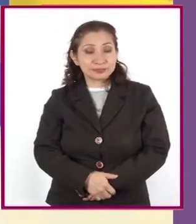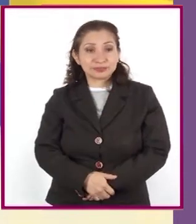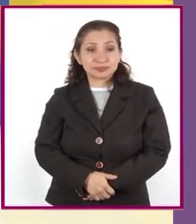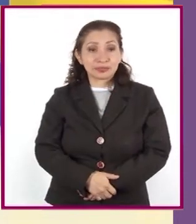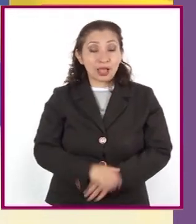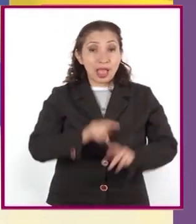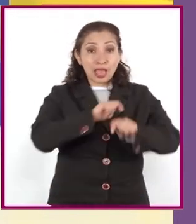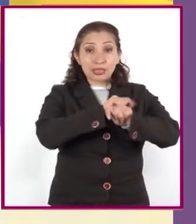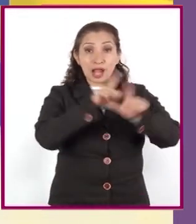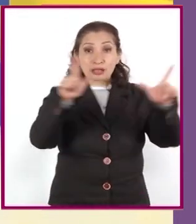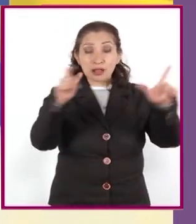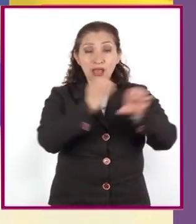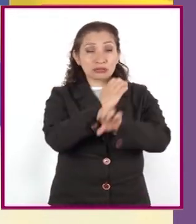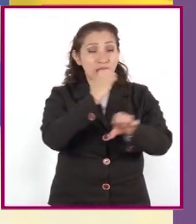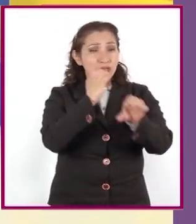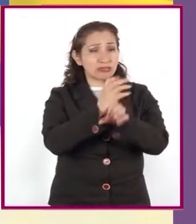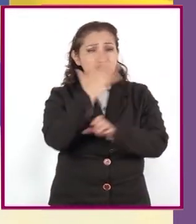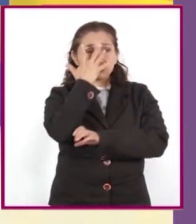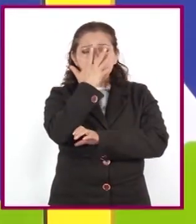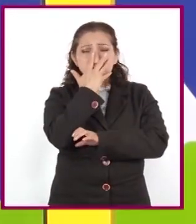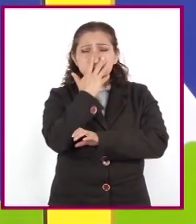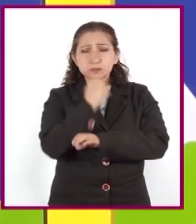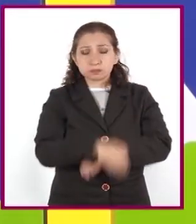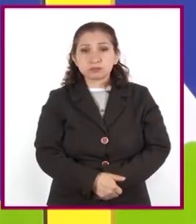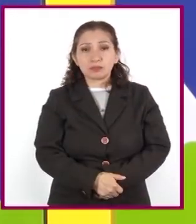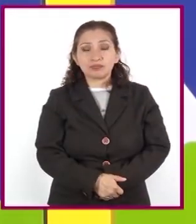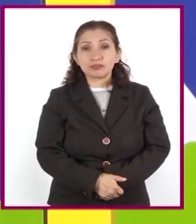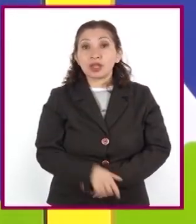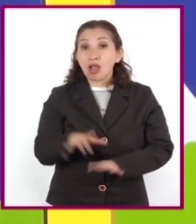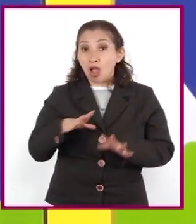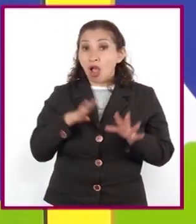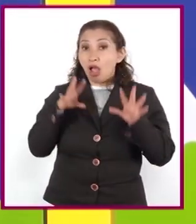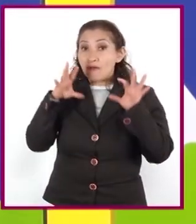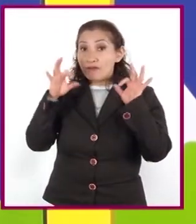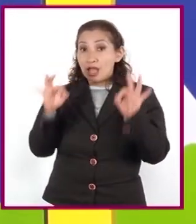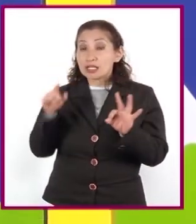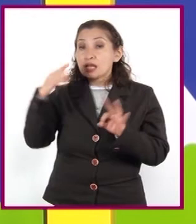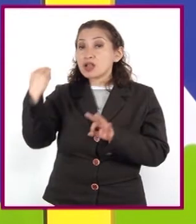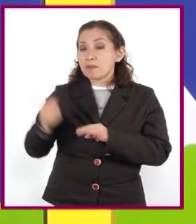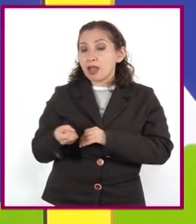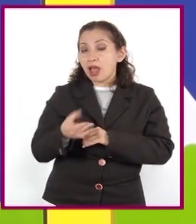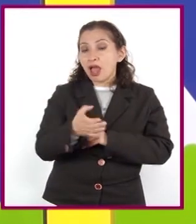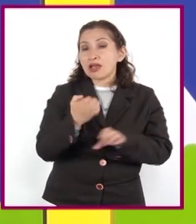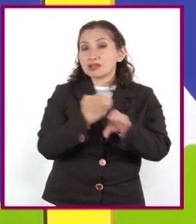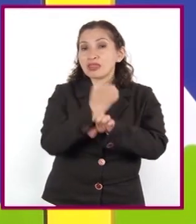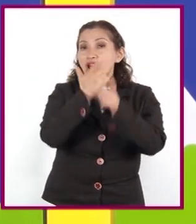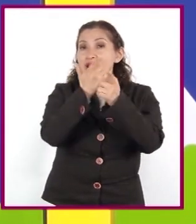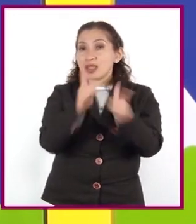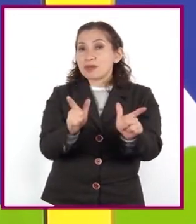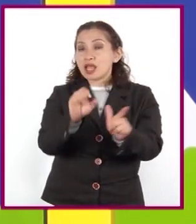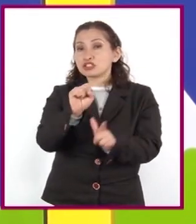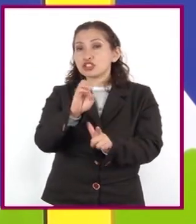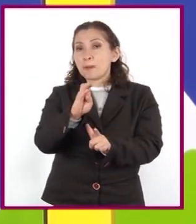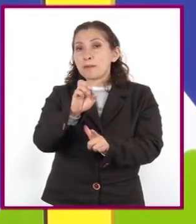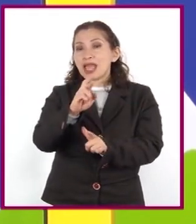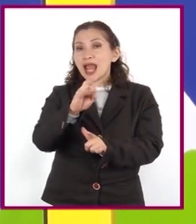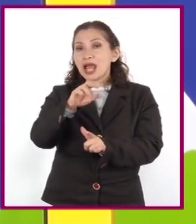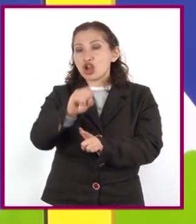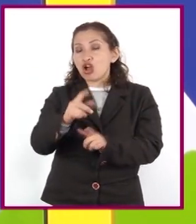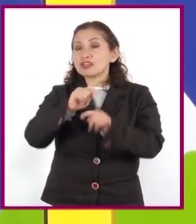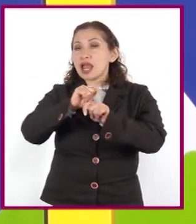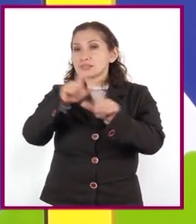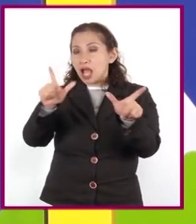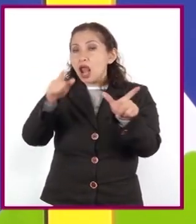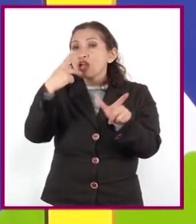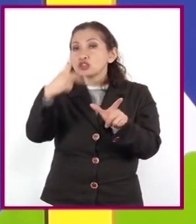Tlaxcala es un estado muy hermoso. Oficialmente es llamado Estado Libre y Soberano de Tlaxcala.